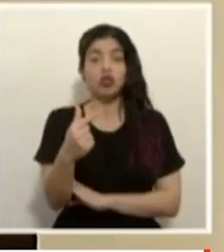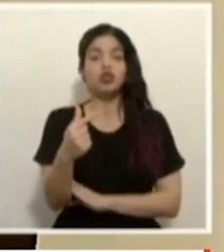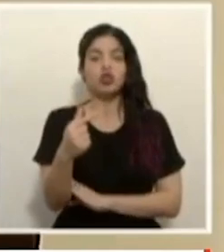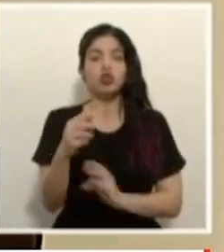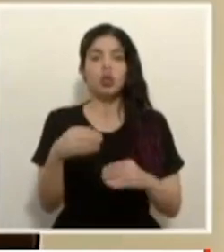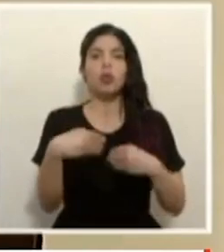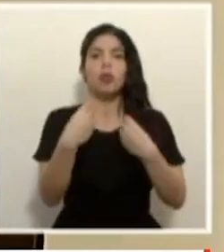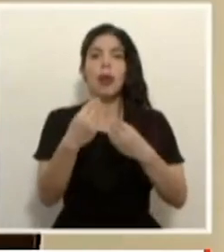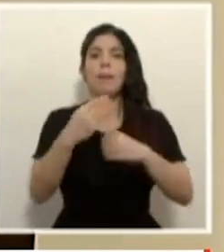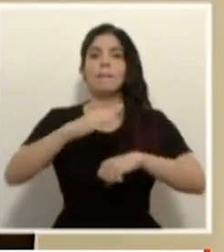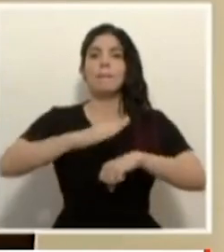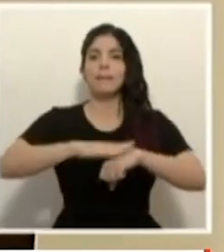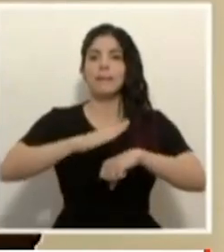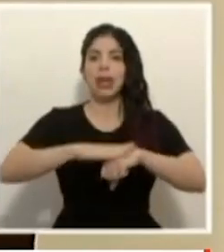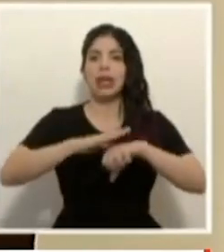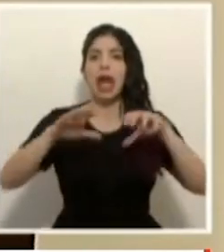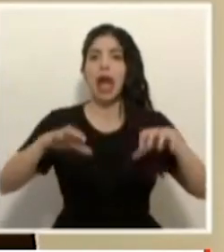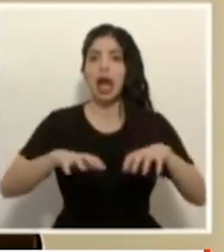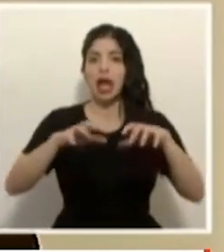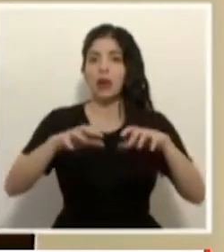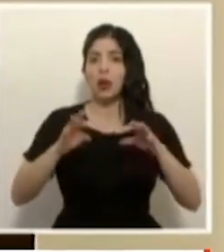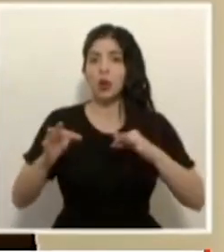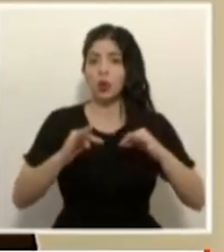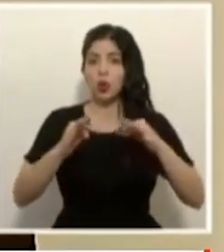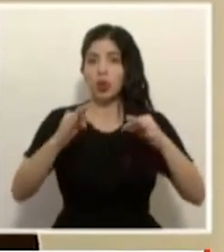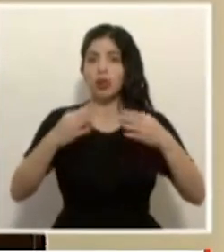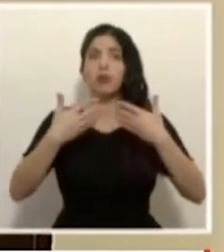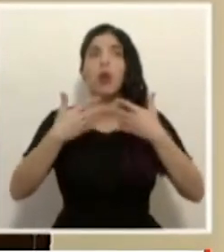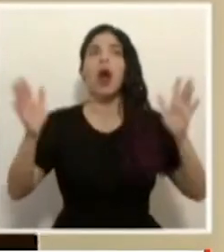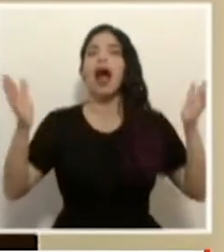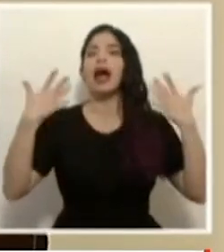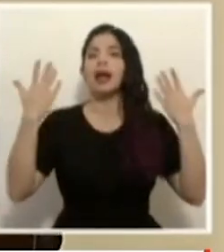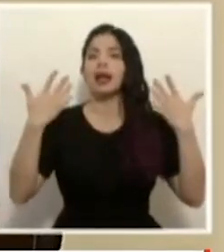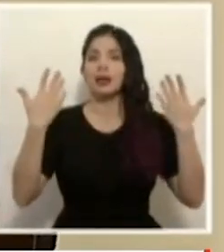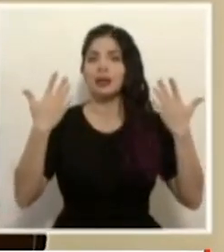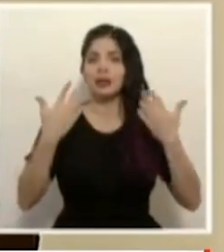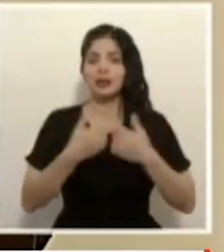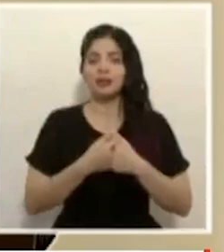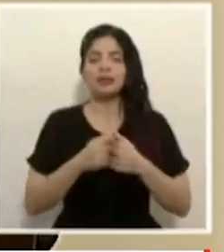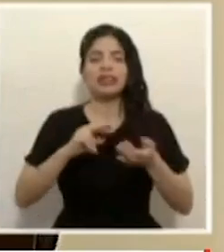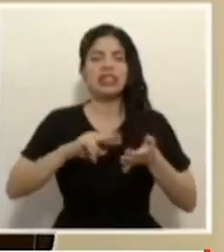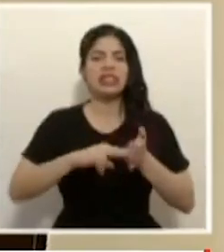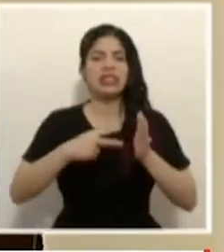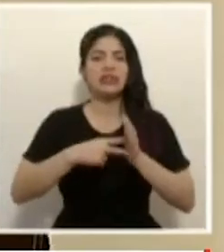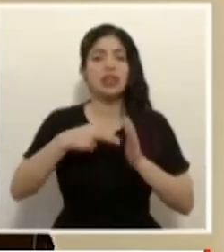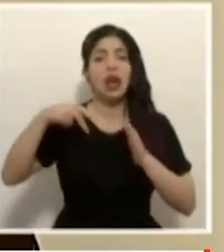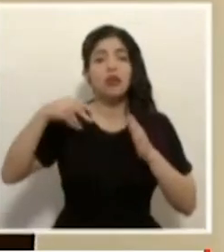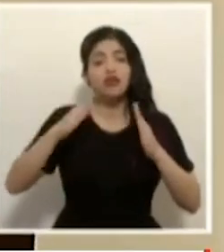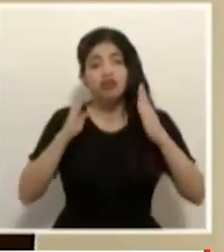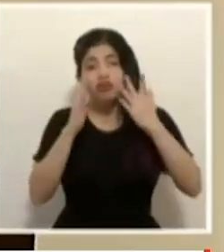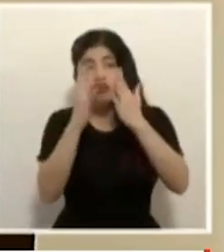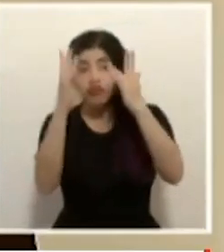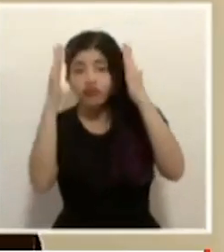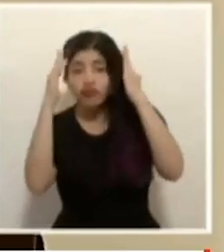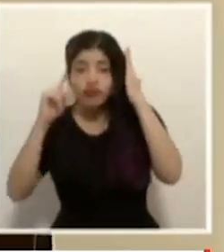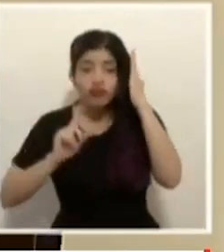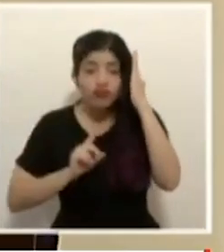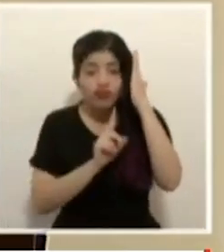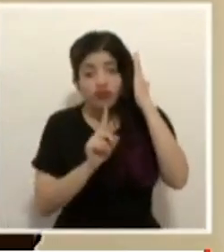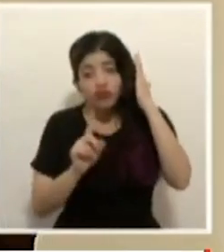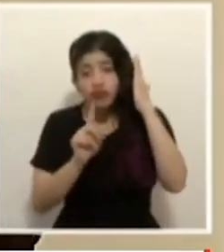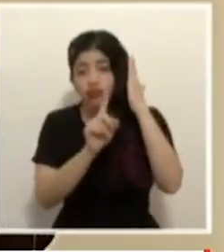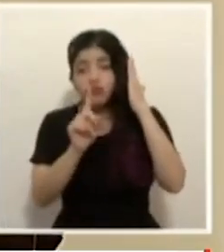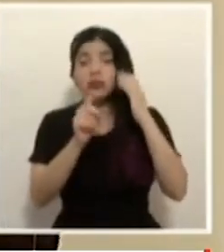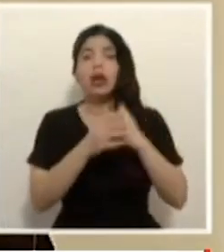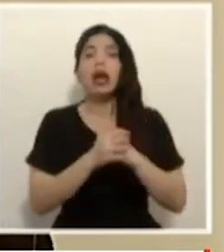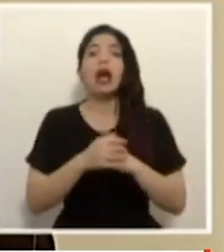permiten actividades de turismo al aire libre. Se trata de senderos, caminatas, canopy